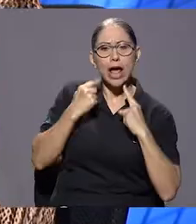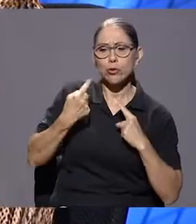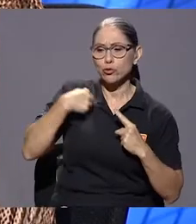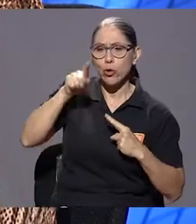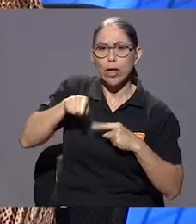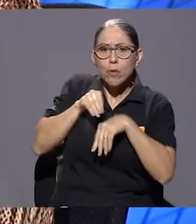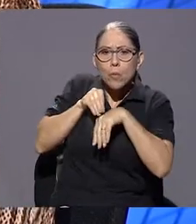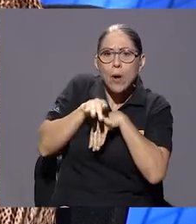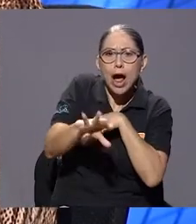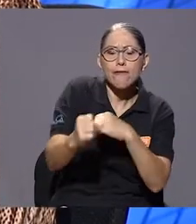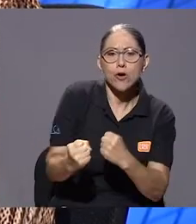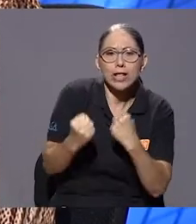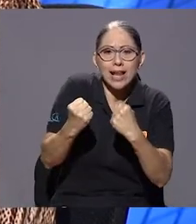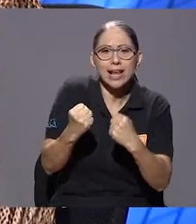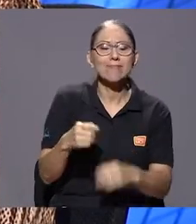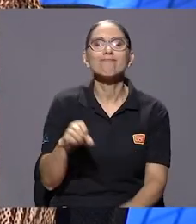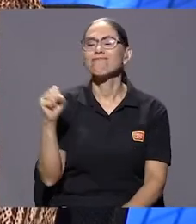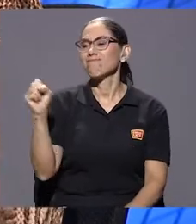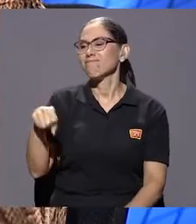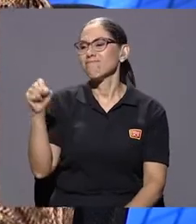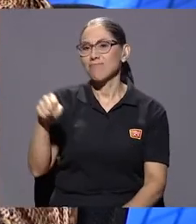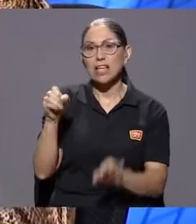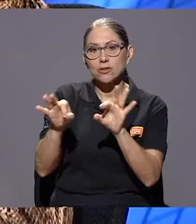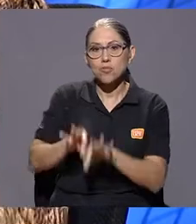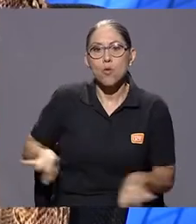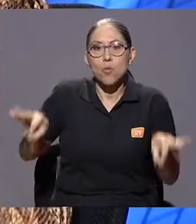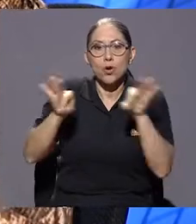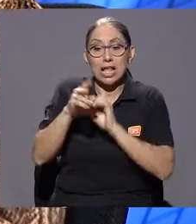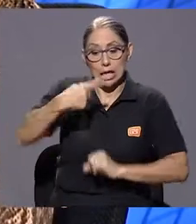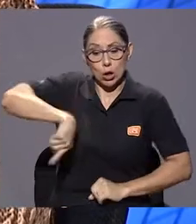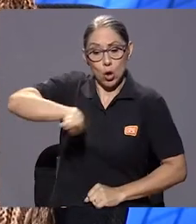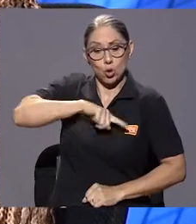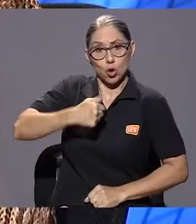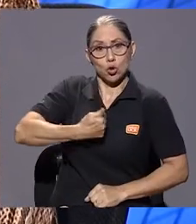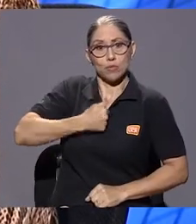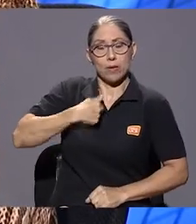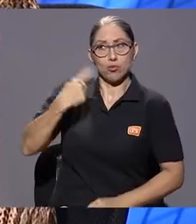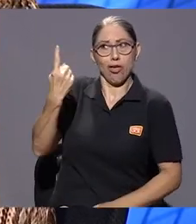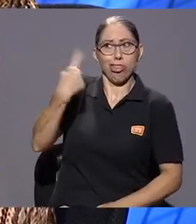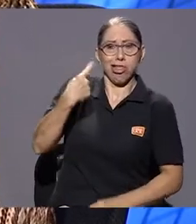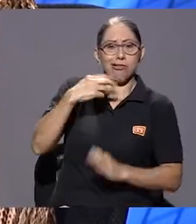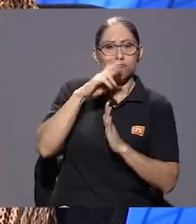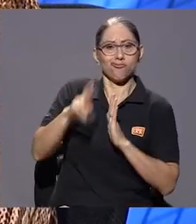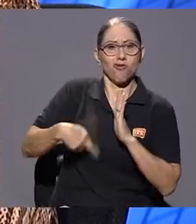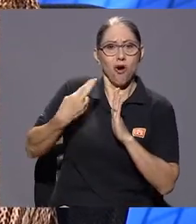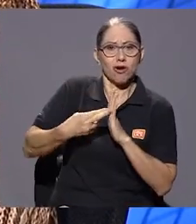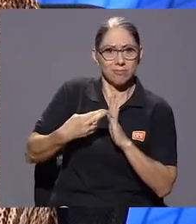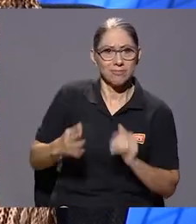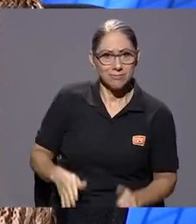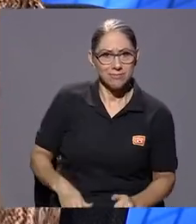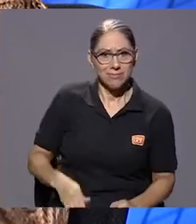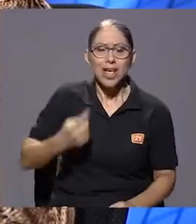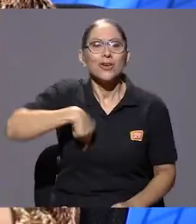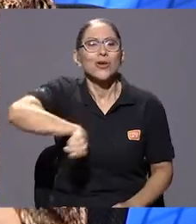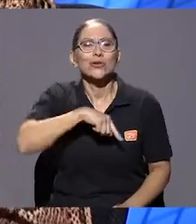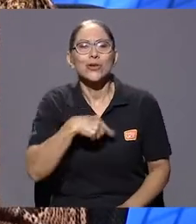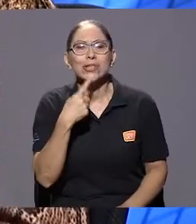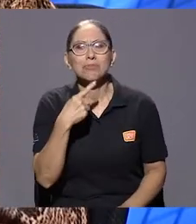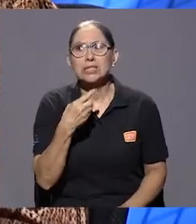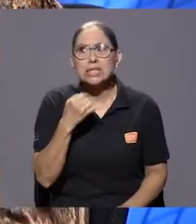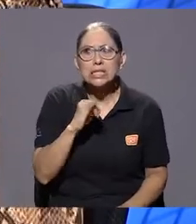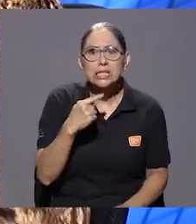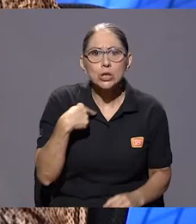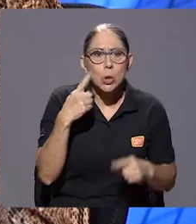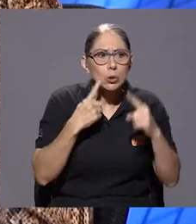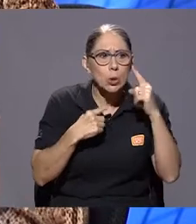demás. Eso es muy importante porque asumimos roles que nos autoimponemos. Porque a veces ni siquiera se nos están pidiendo. Nosotros decimos, no, es que si yo me